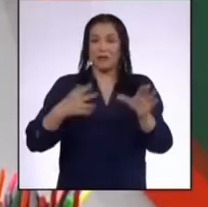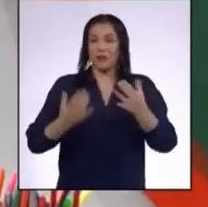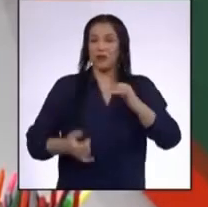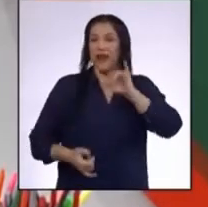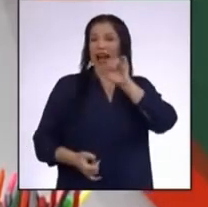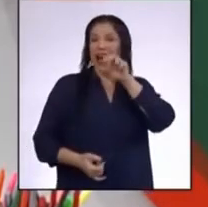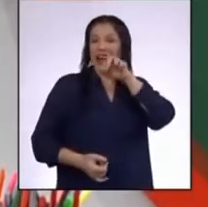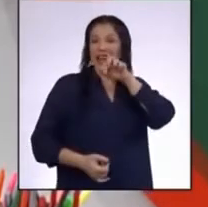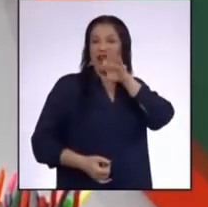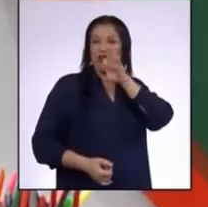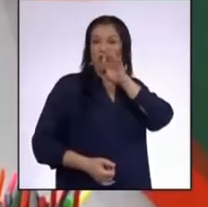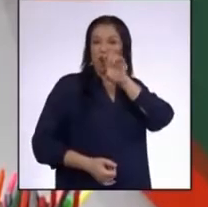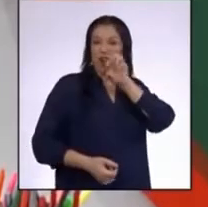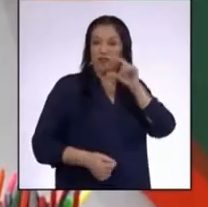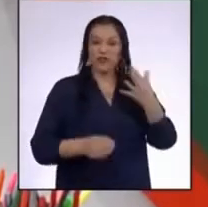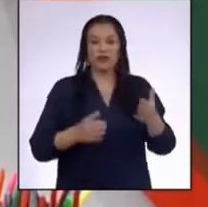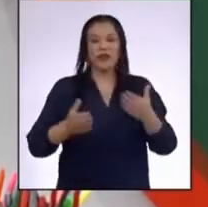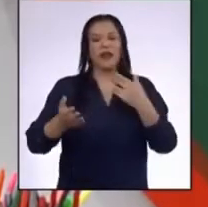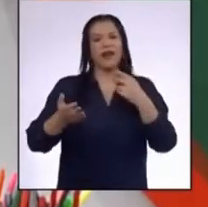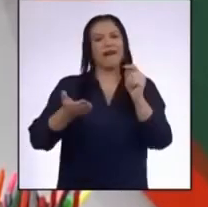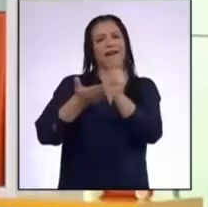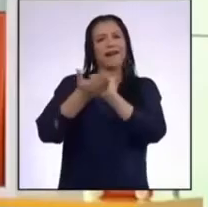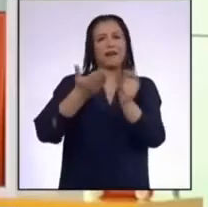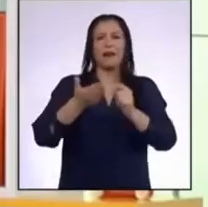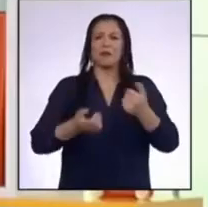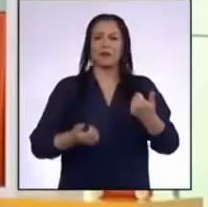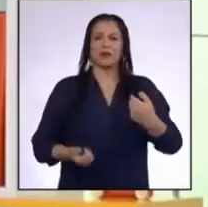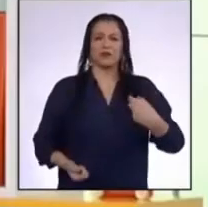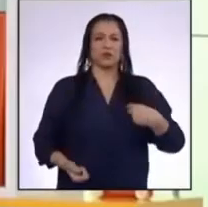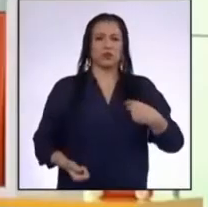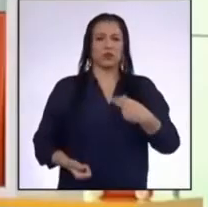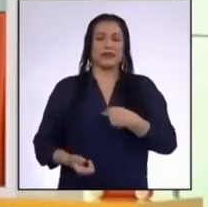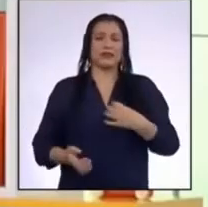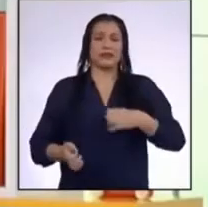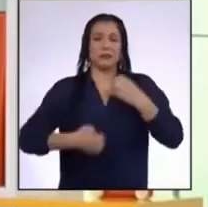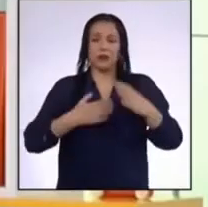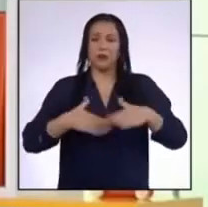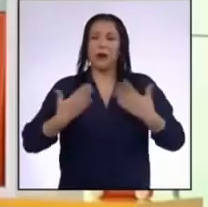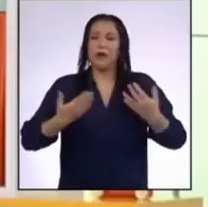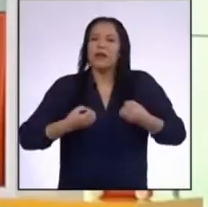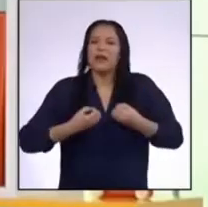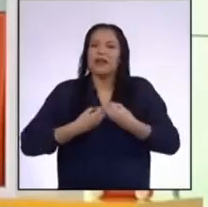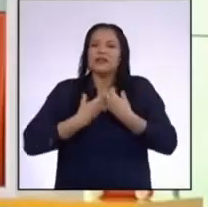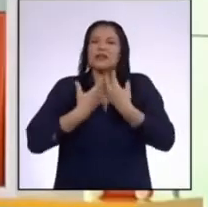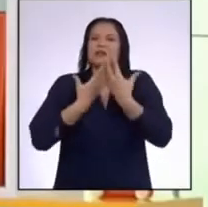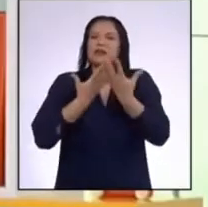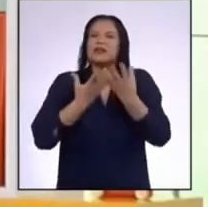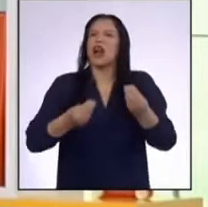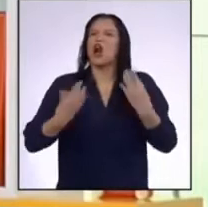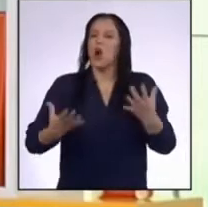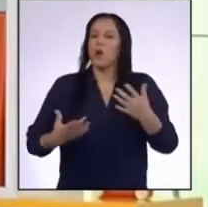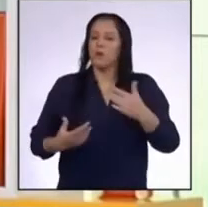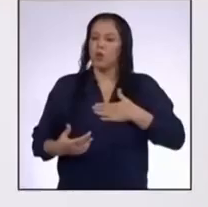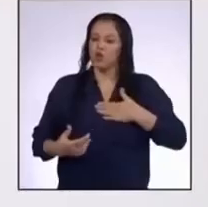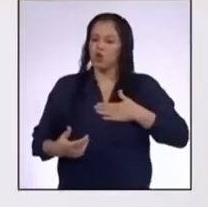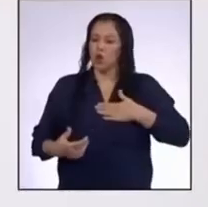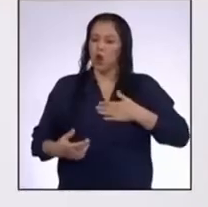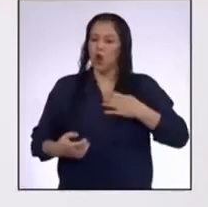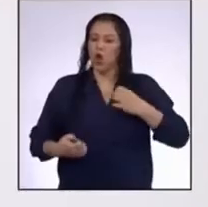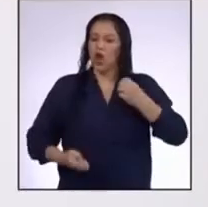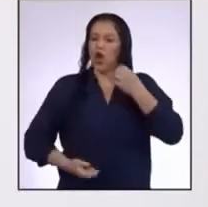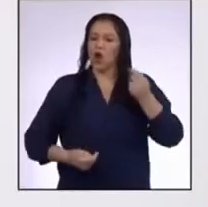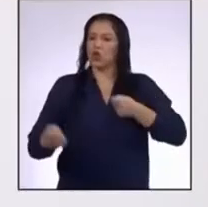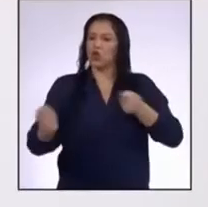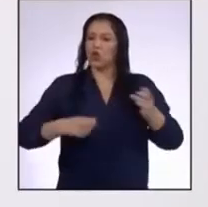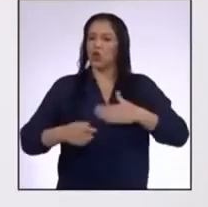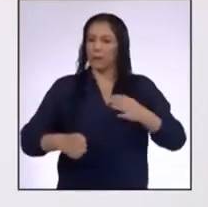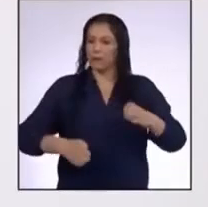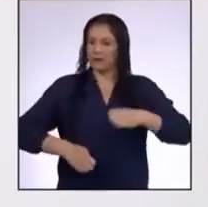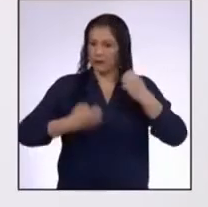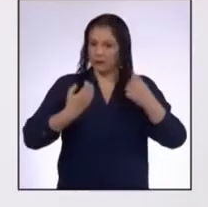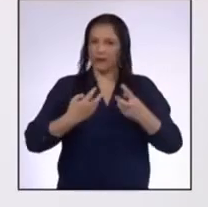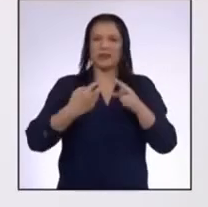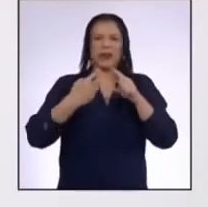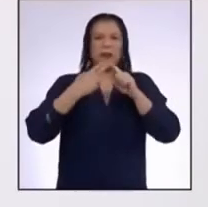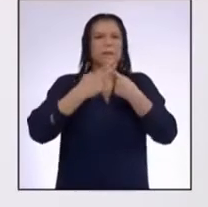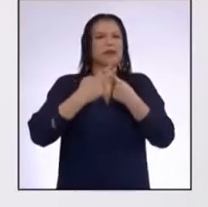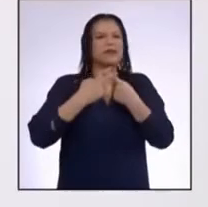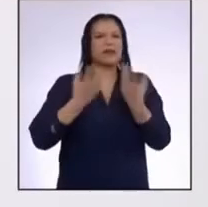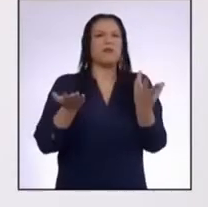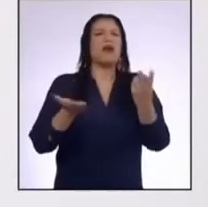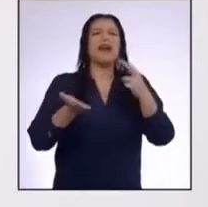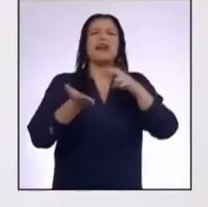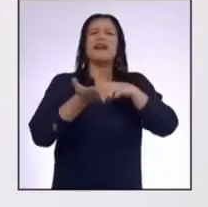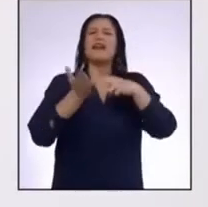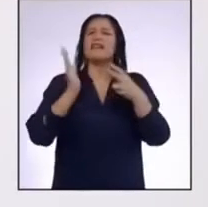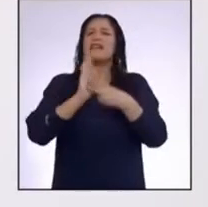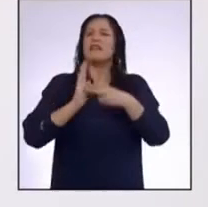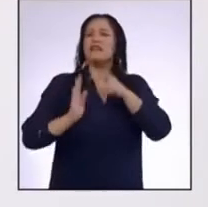infografía donde escribamos nuestras emociones Y podamos expresar cómo las estamos manejando Empecemos conociendo